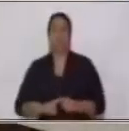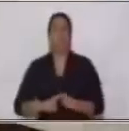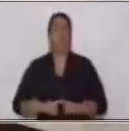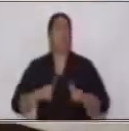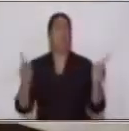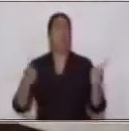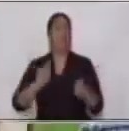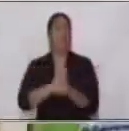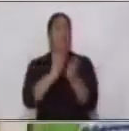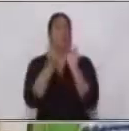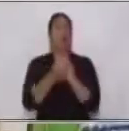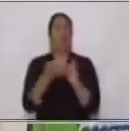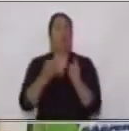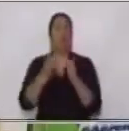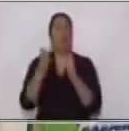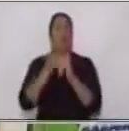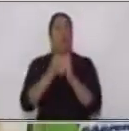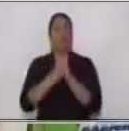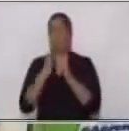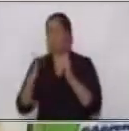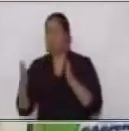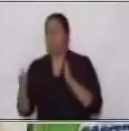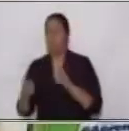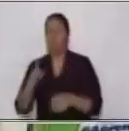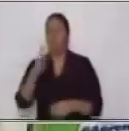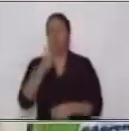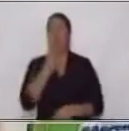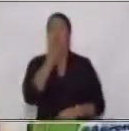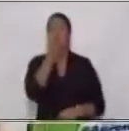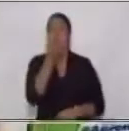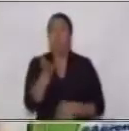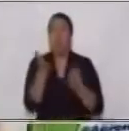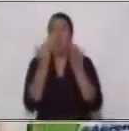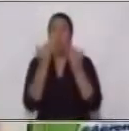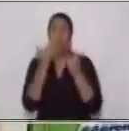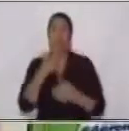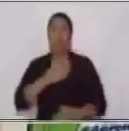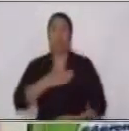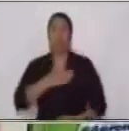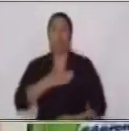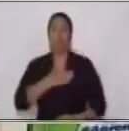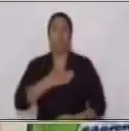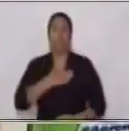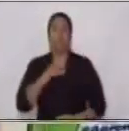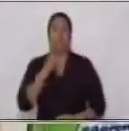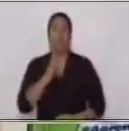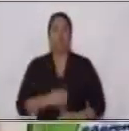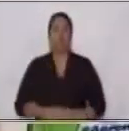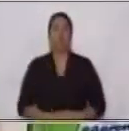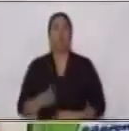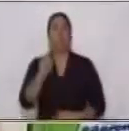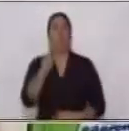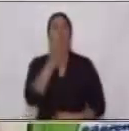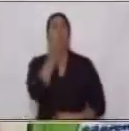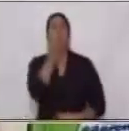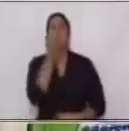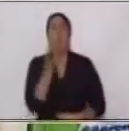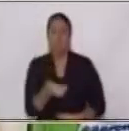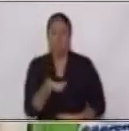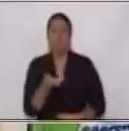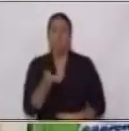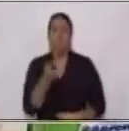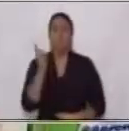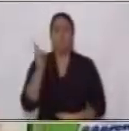una manzana es comida por mí ¿sí? En esta parte una manzana cumple función de